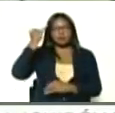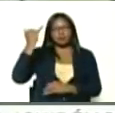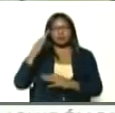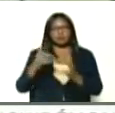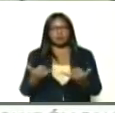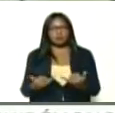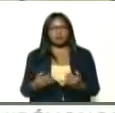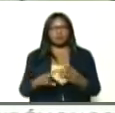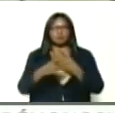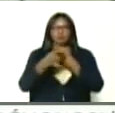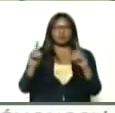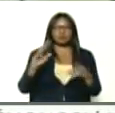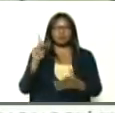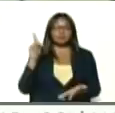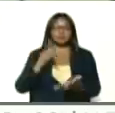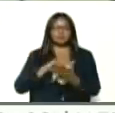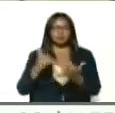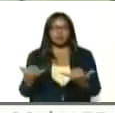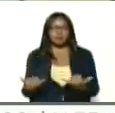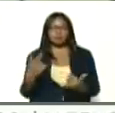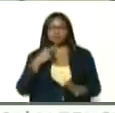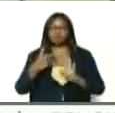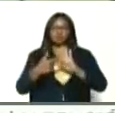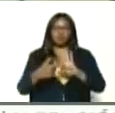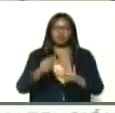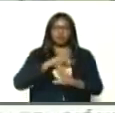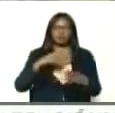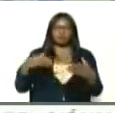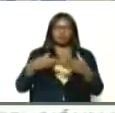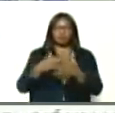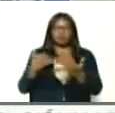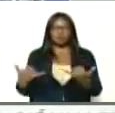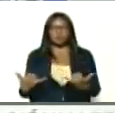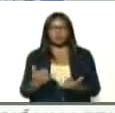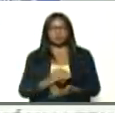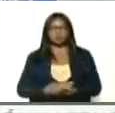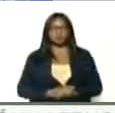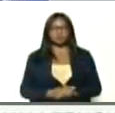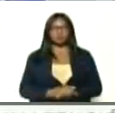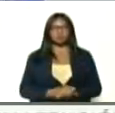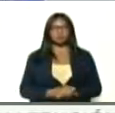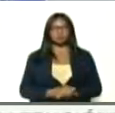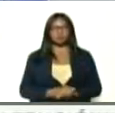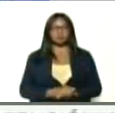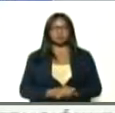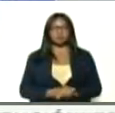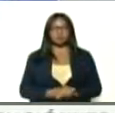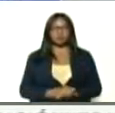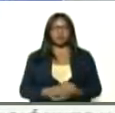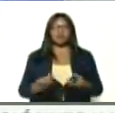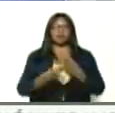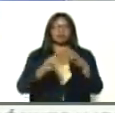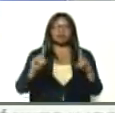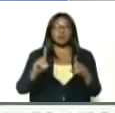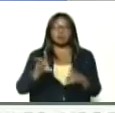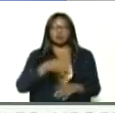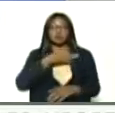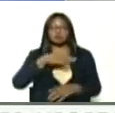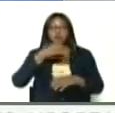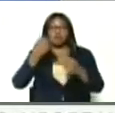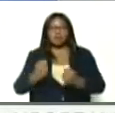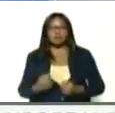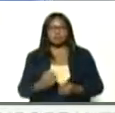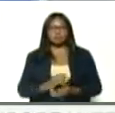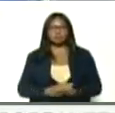de la democracia, participativa, protagónica, de la democracia directa, de la democracia, en el socialismo,